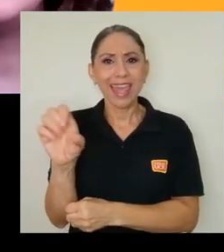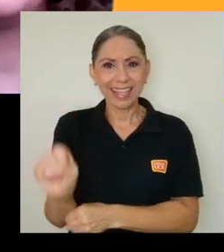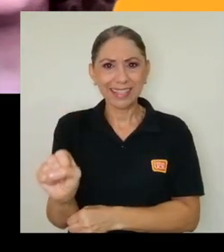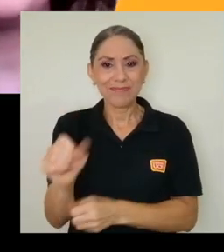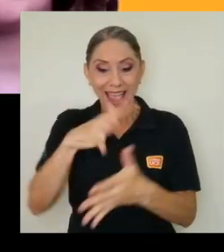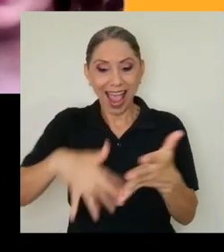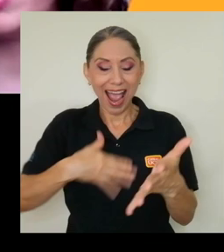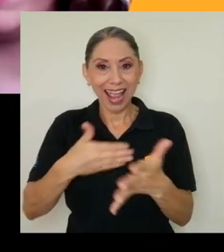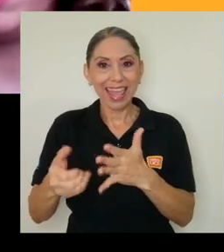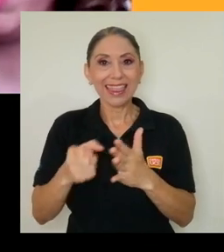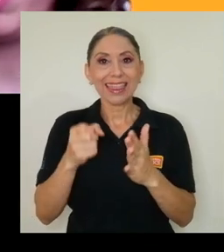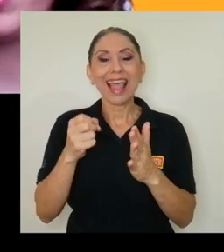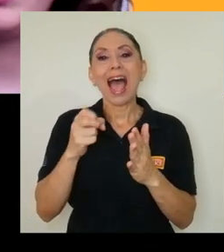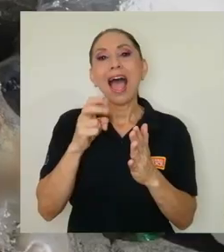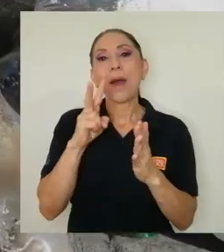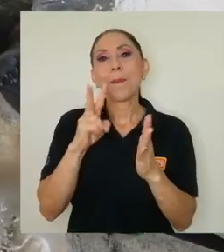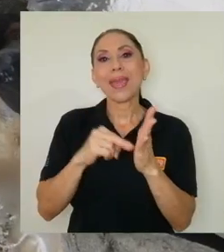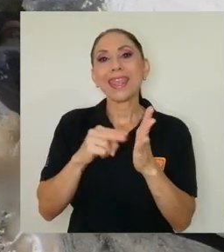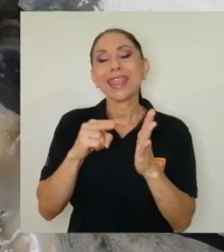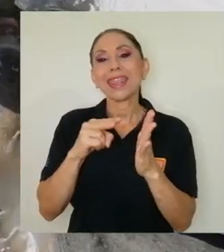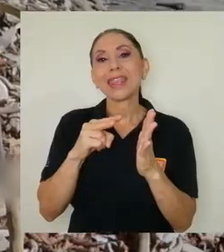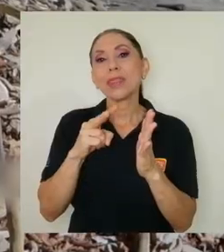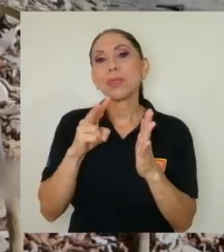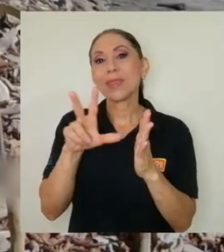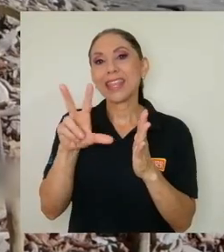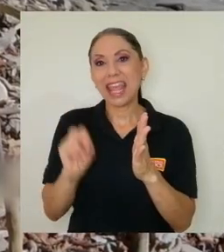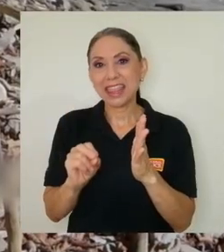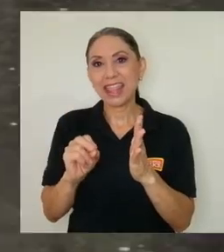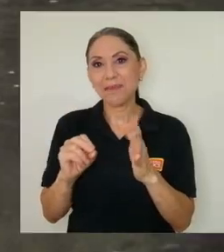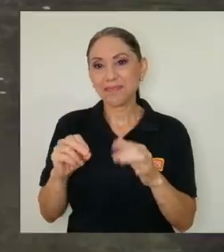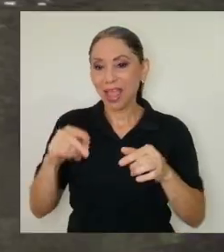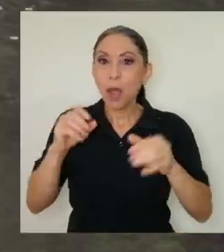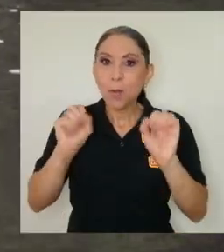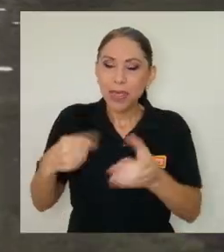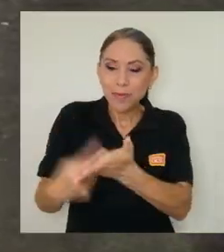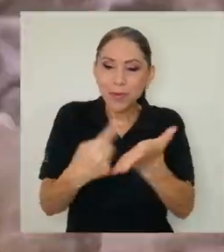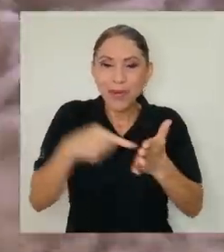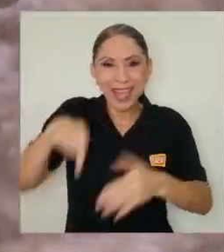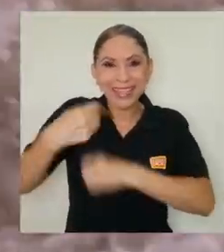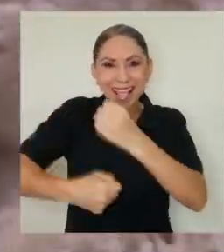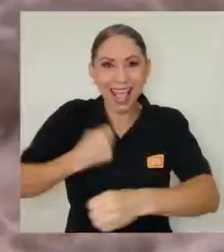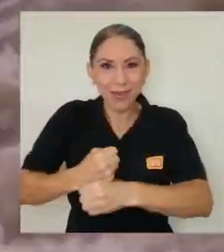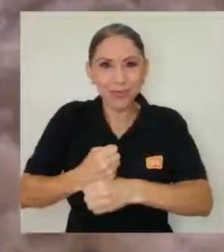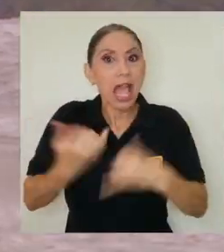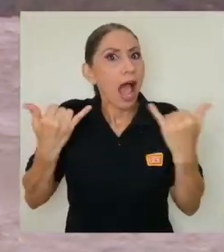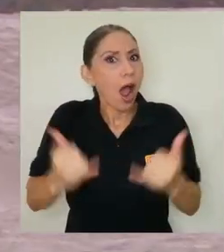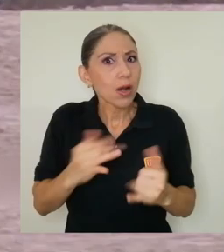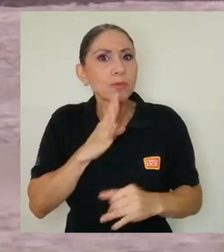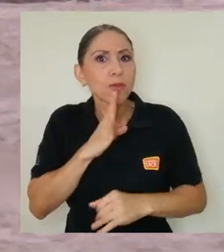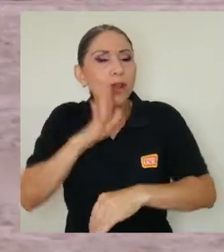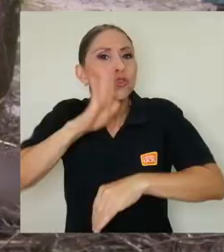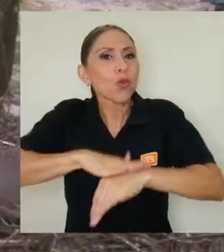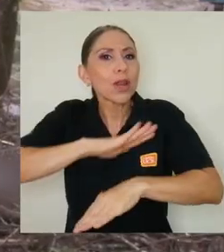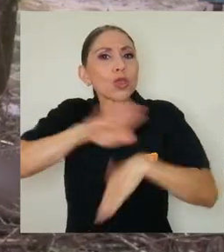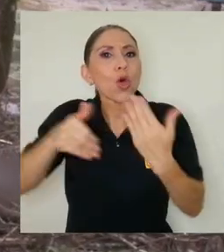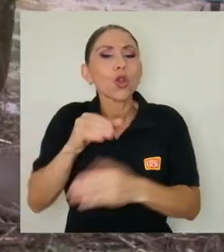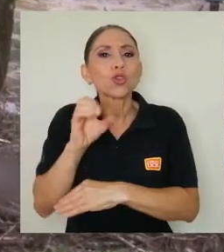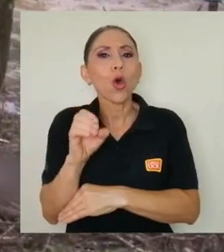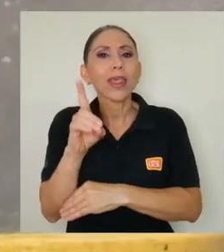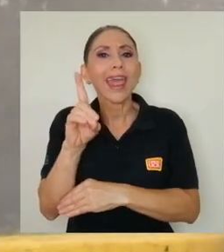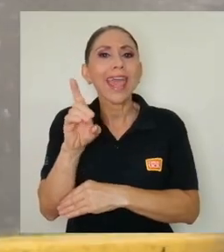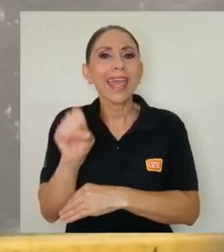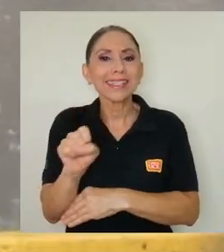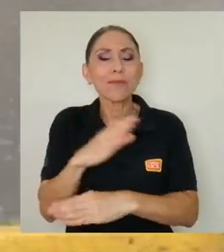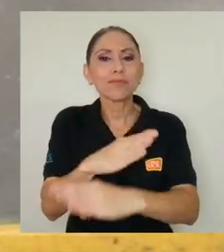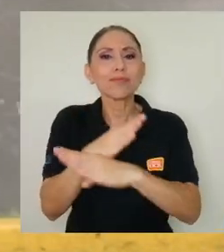2030 durante el 2021. Esta semana hemos estado abordando todos los ODS asociados al macro grupo Planeta. En esta